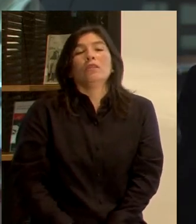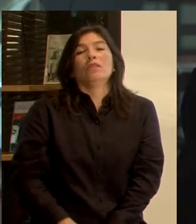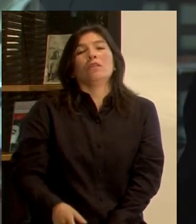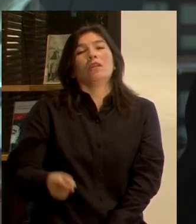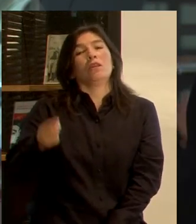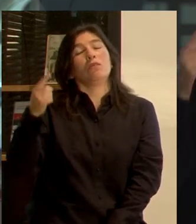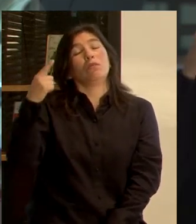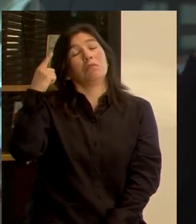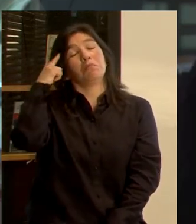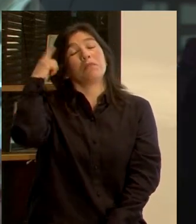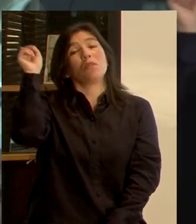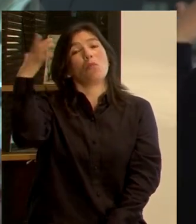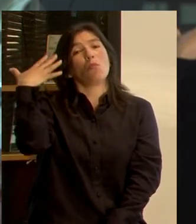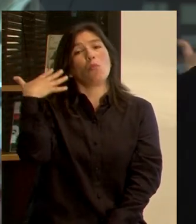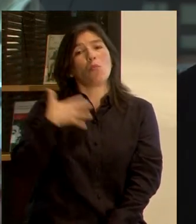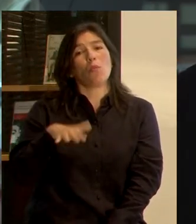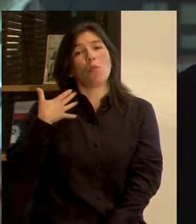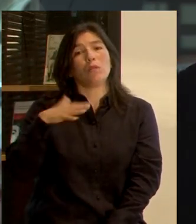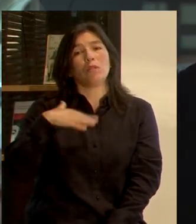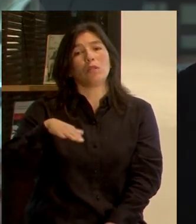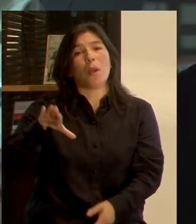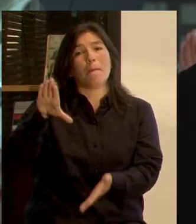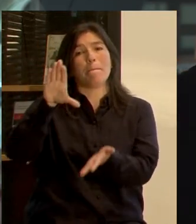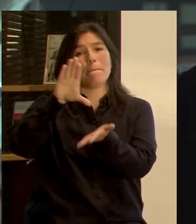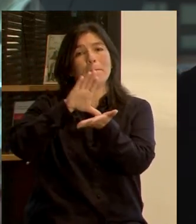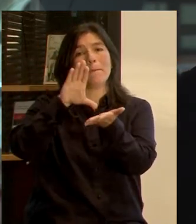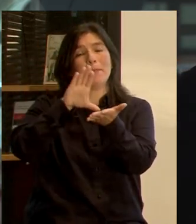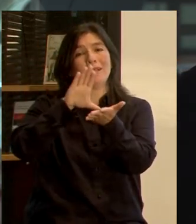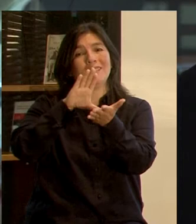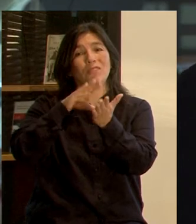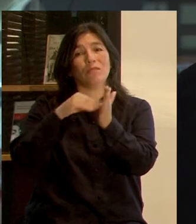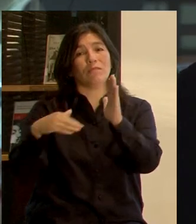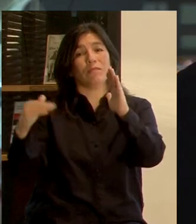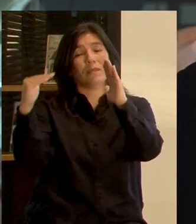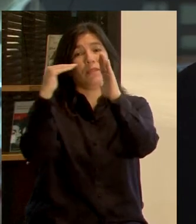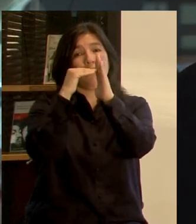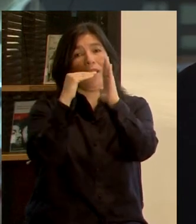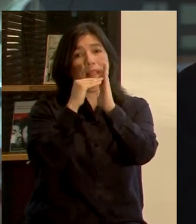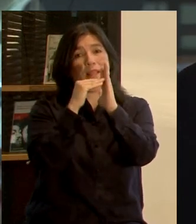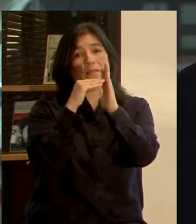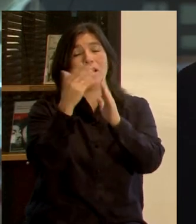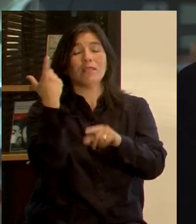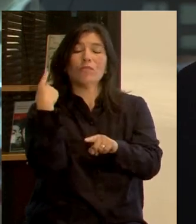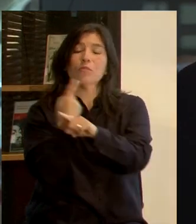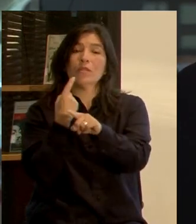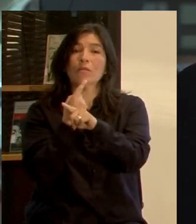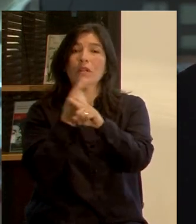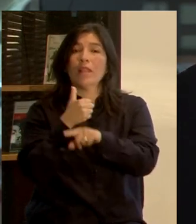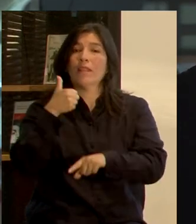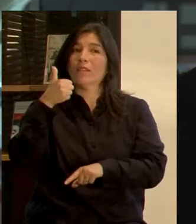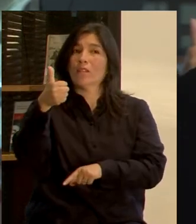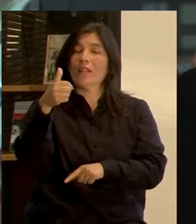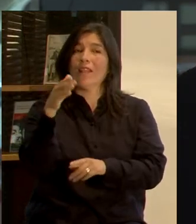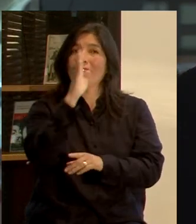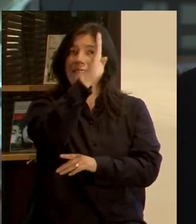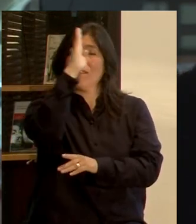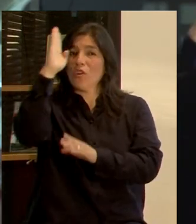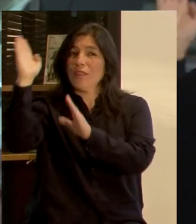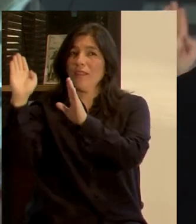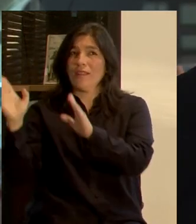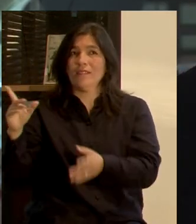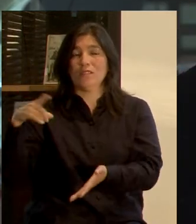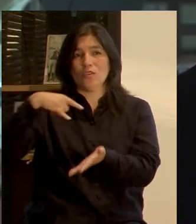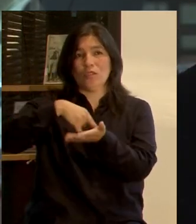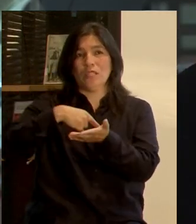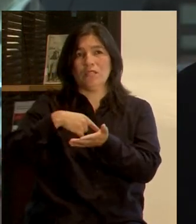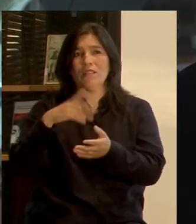muy importante en un país con este grado, y lo conversábamos recién con el director de la Biblioteca del Congreso Nacional, de